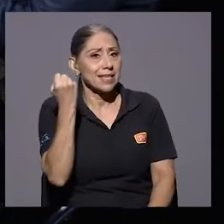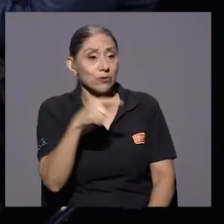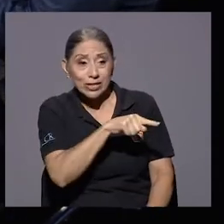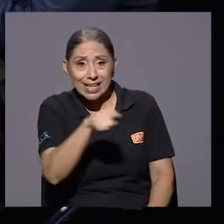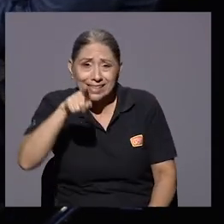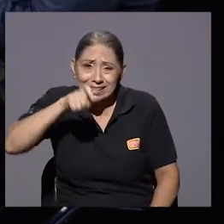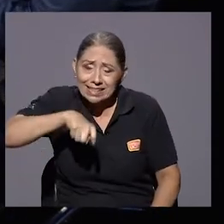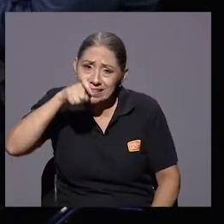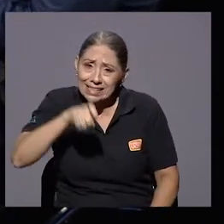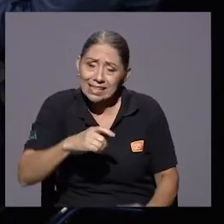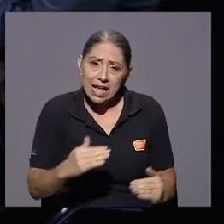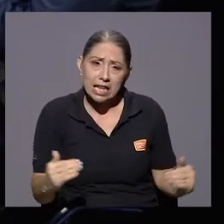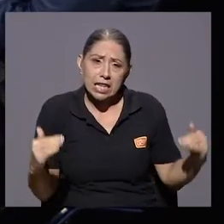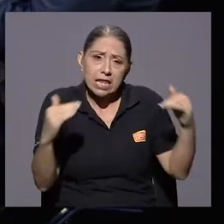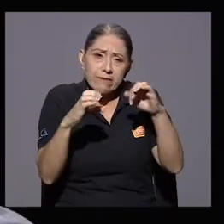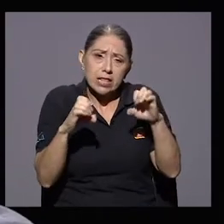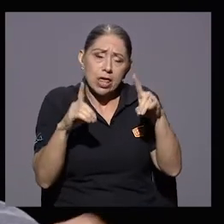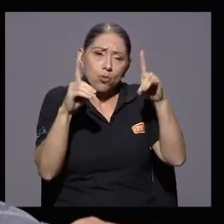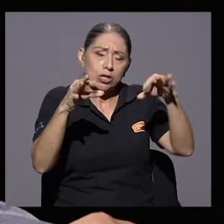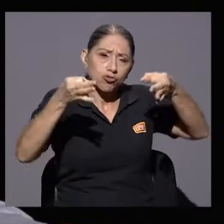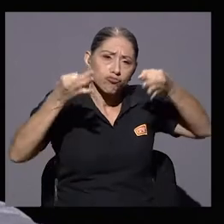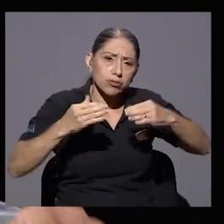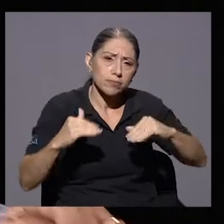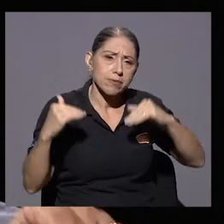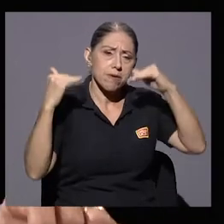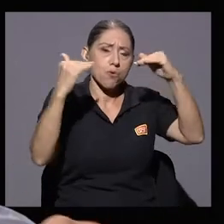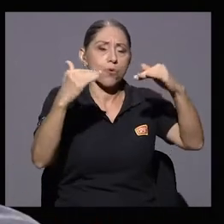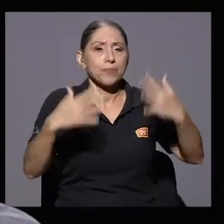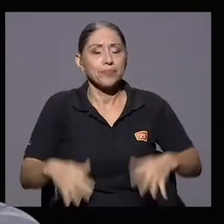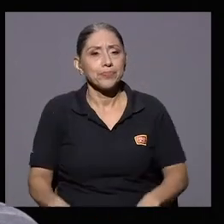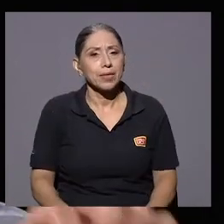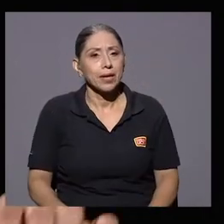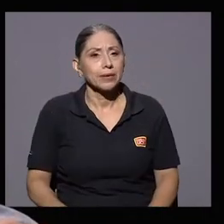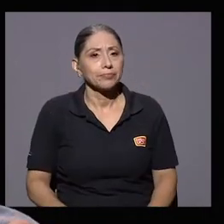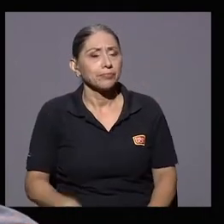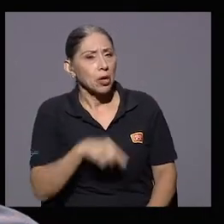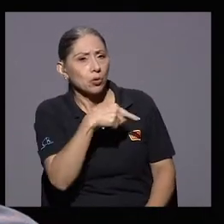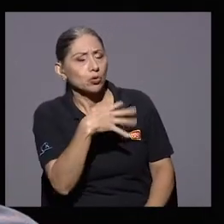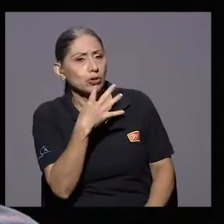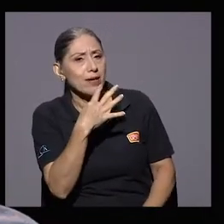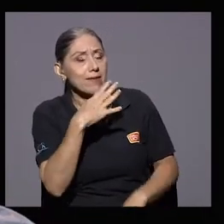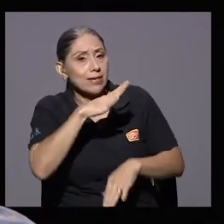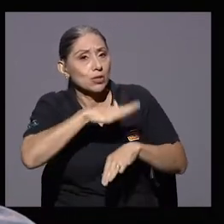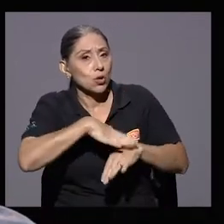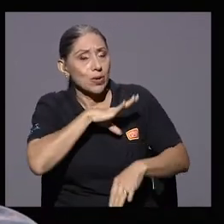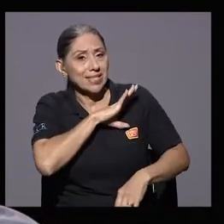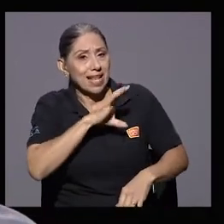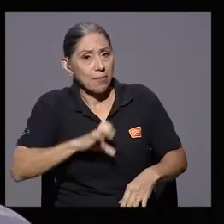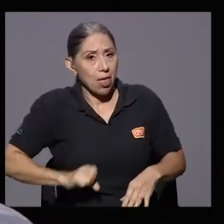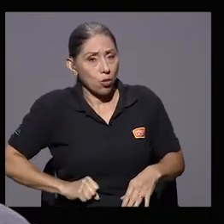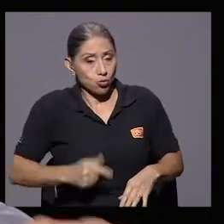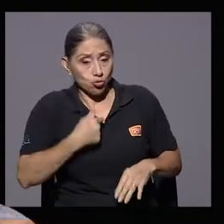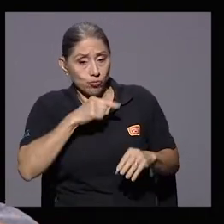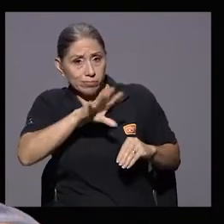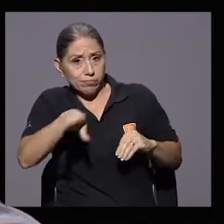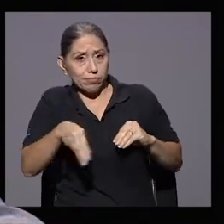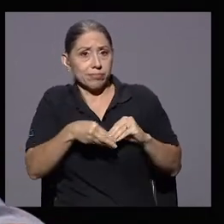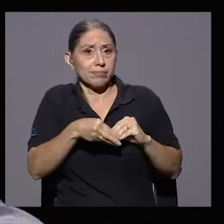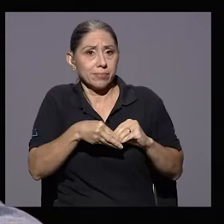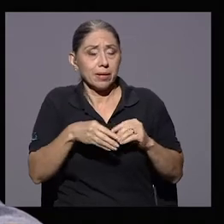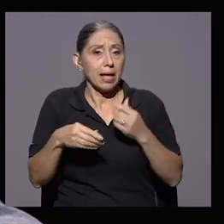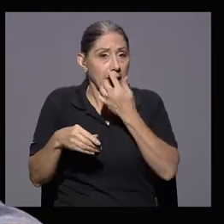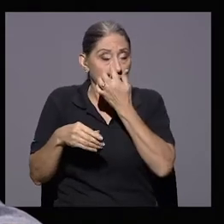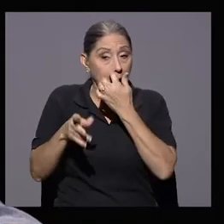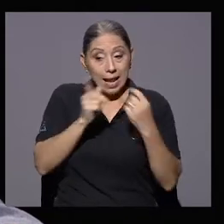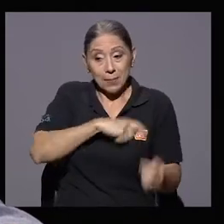profesional es del más alto nivel. Nada más quisiera acotar en la reflexión que hacía usted sobre El Salvador, que el presidente nos ofreció